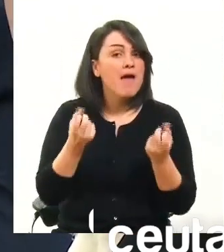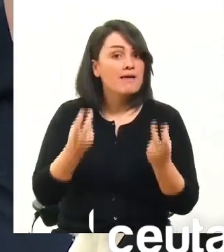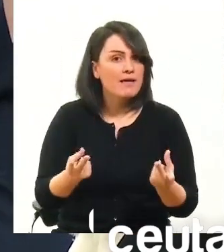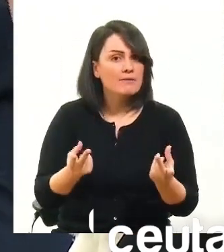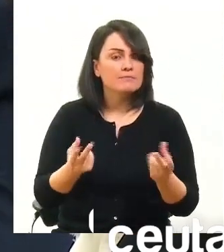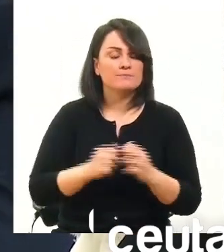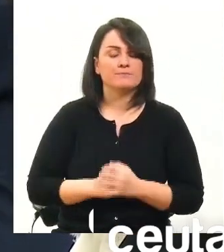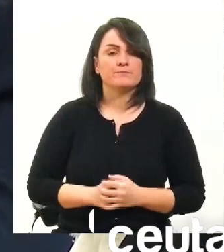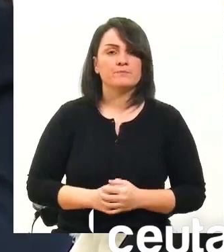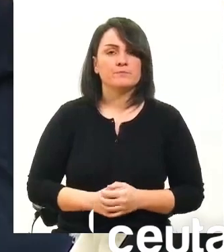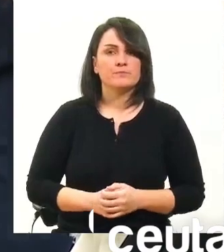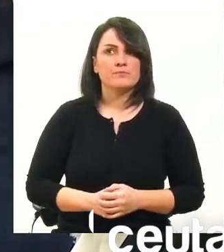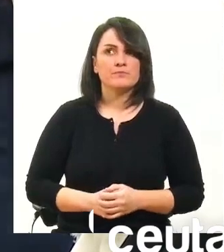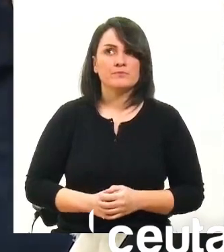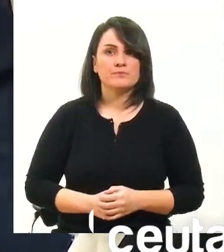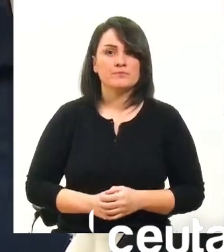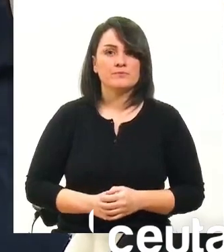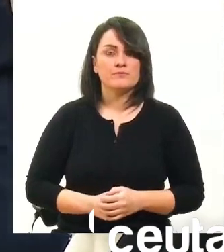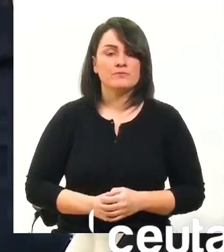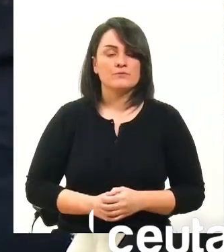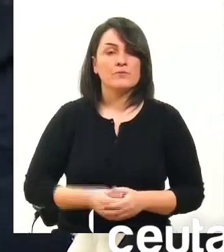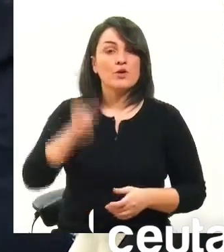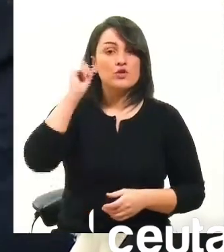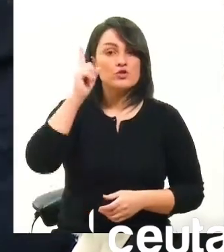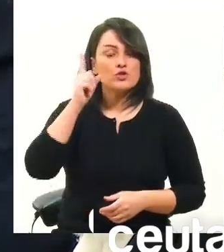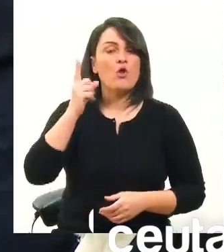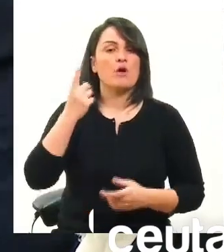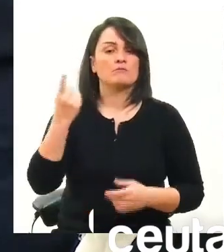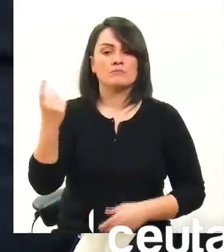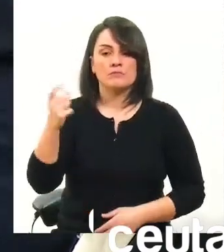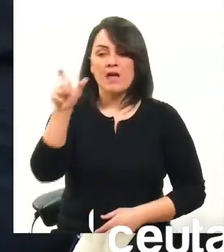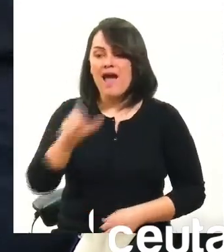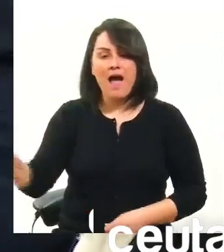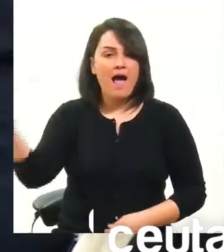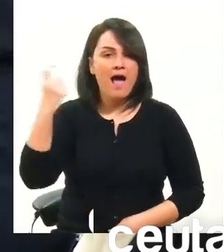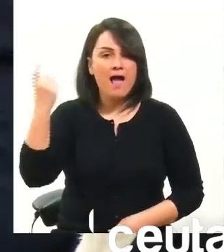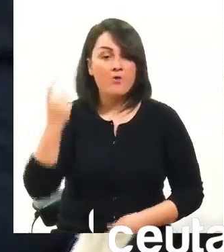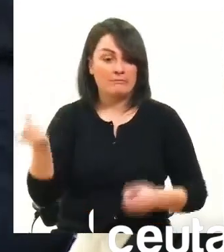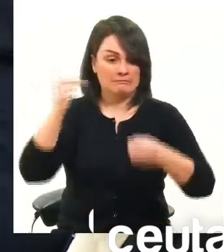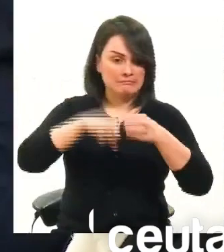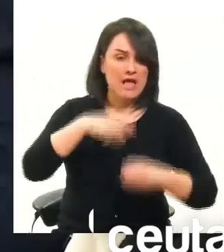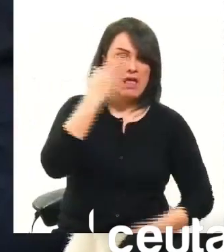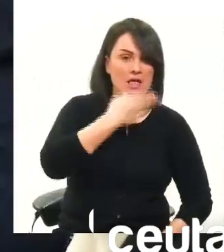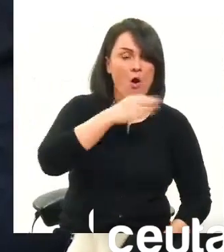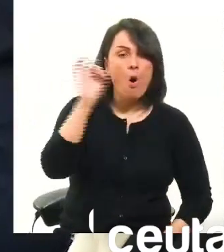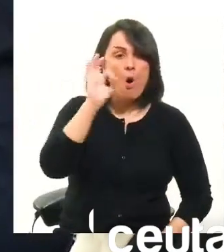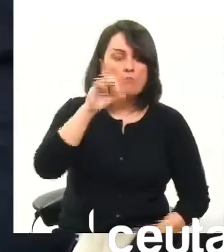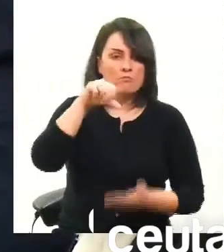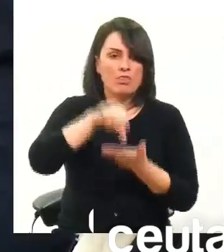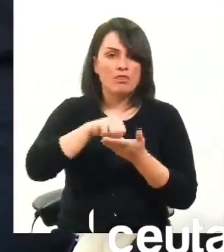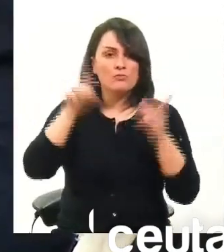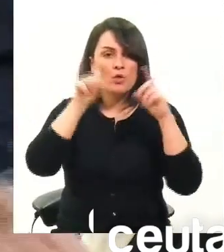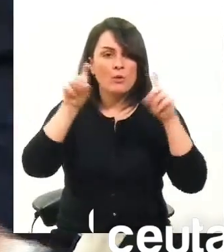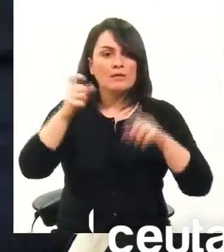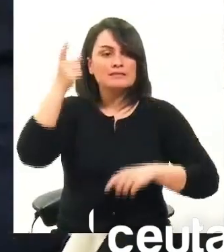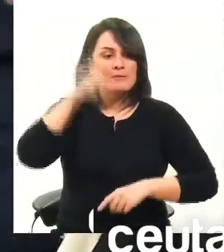enfocarlo en los alumnos que puedan participar en el centro educativo sino que el centro educativo sea también un centro de dinamización de